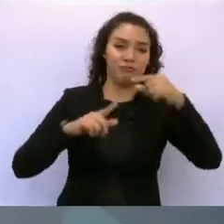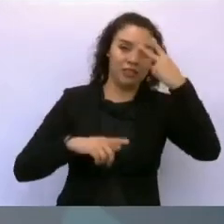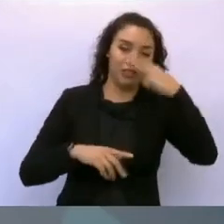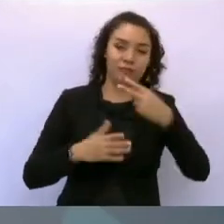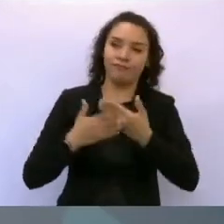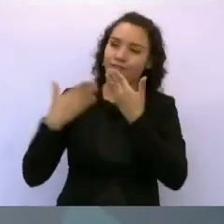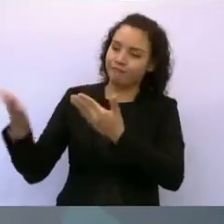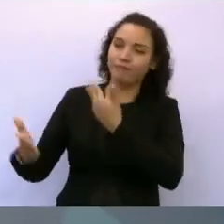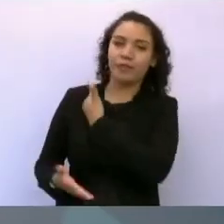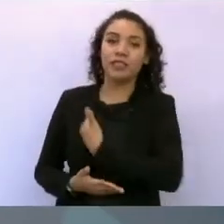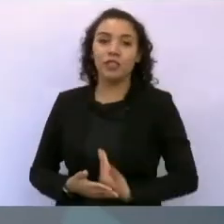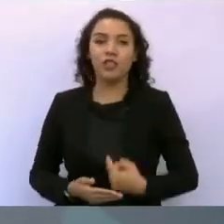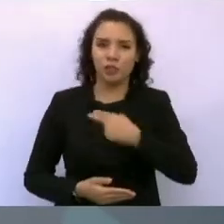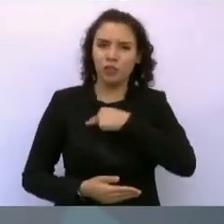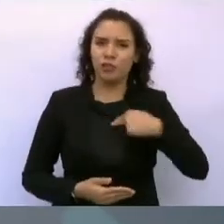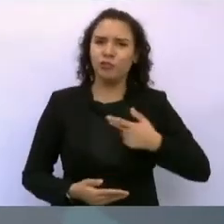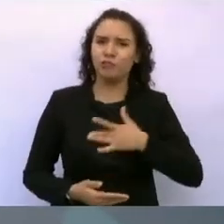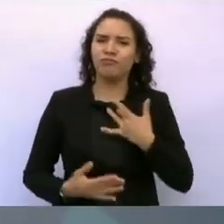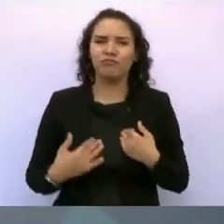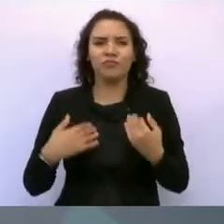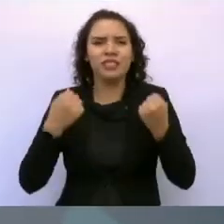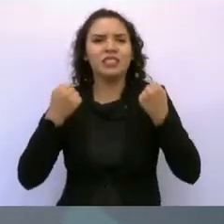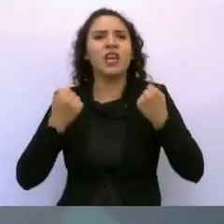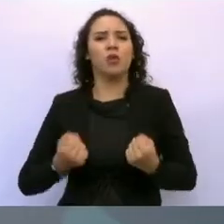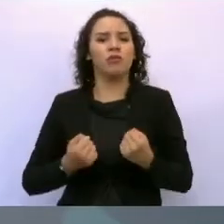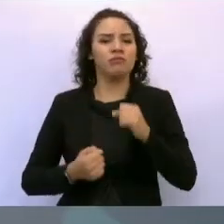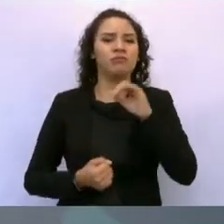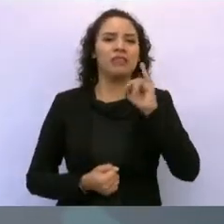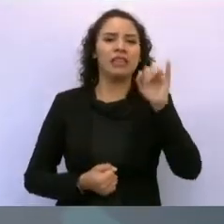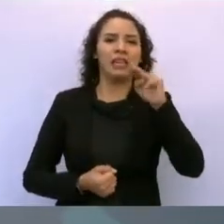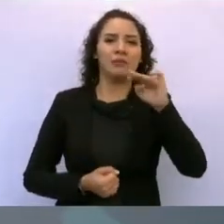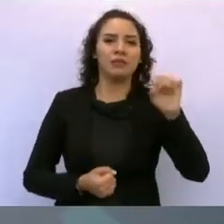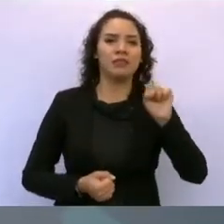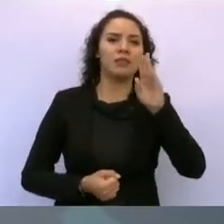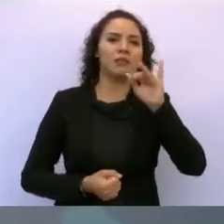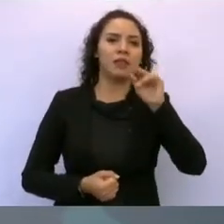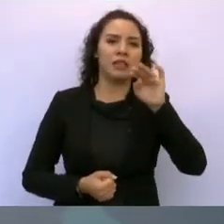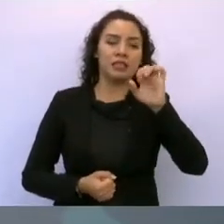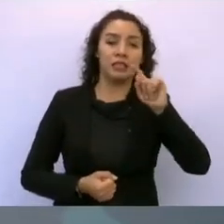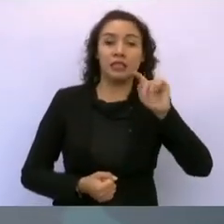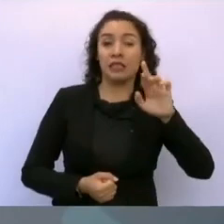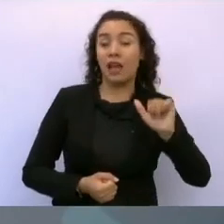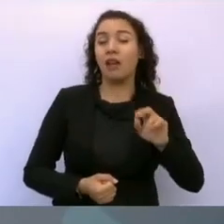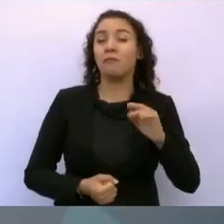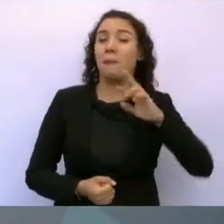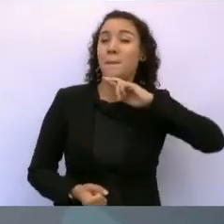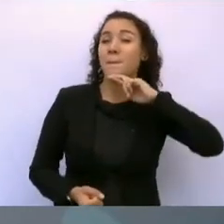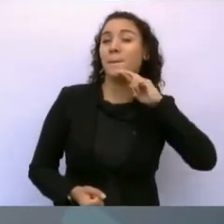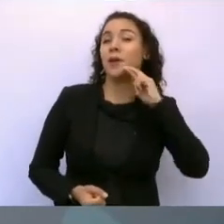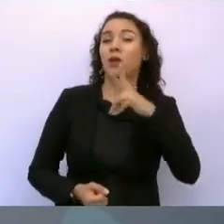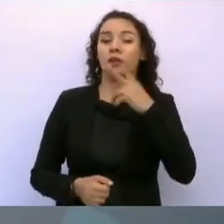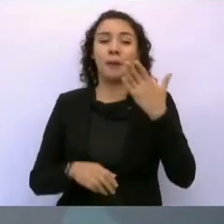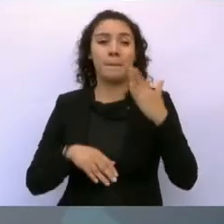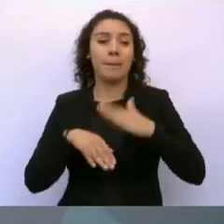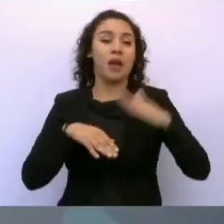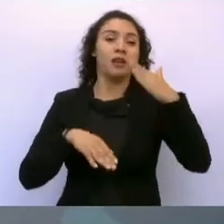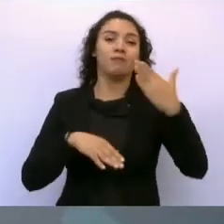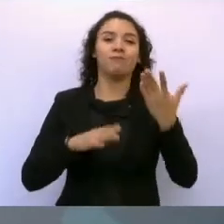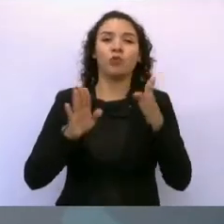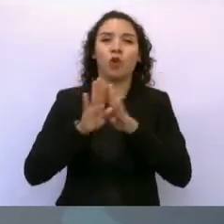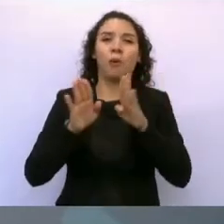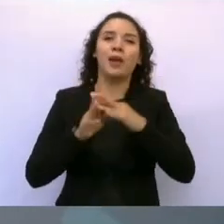estamos convencidos de que INSS-Bienestar es la mejor estrategia para mejorar